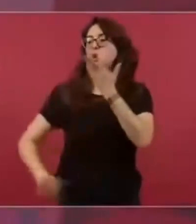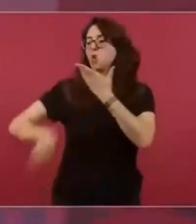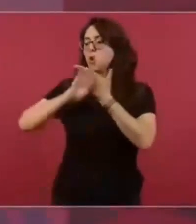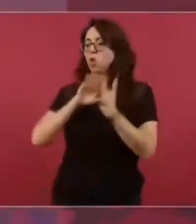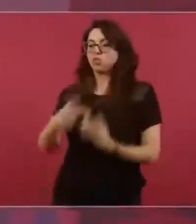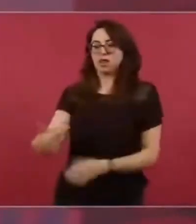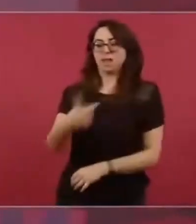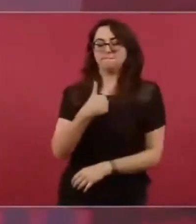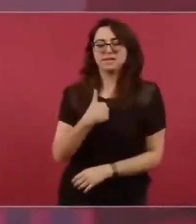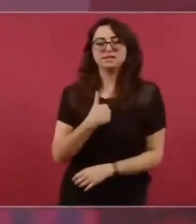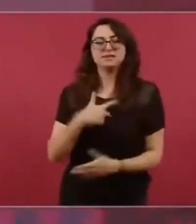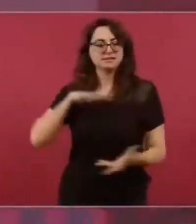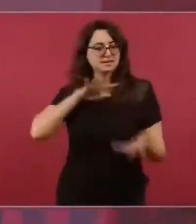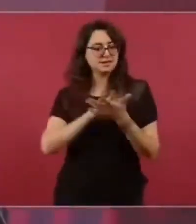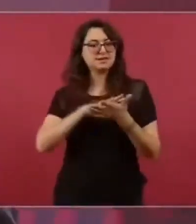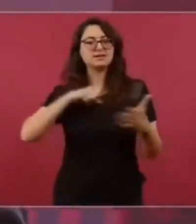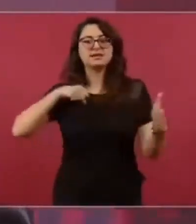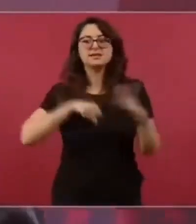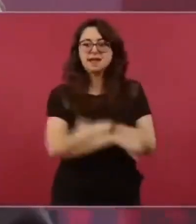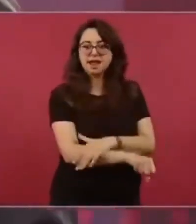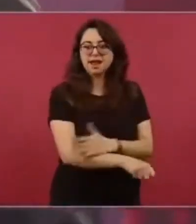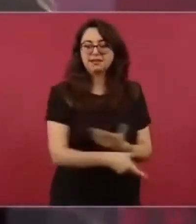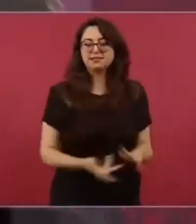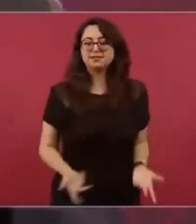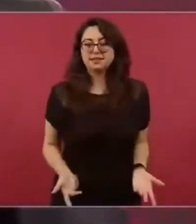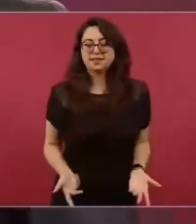Entonces como yo tengo